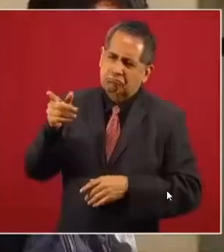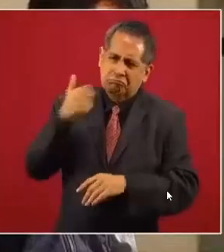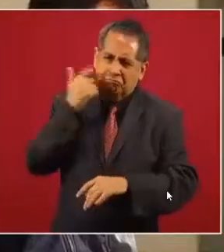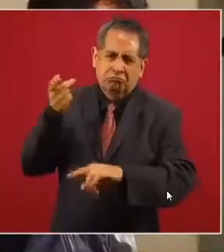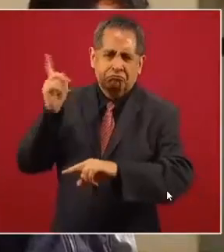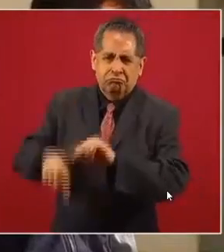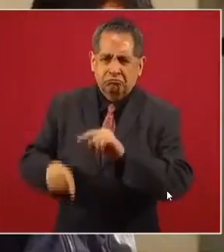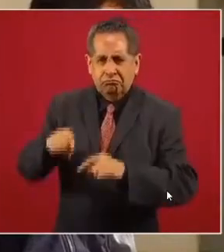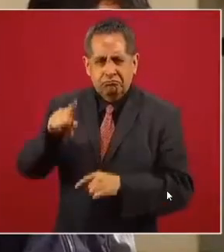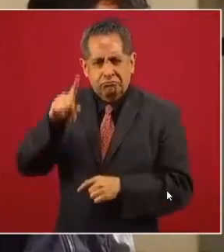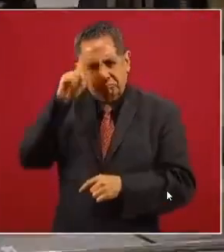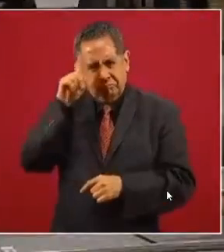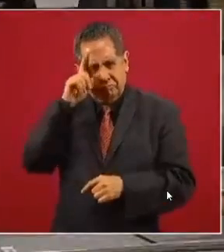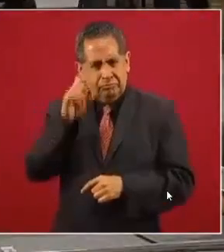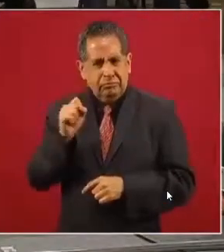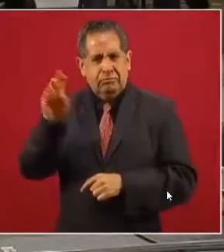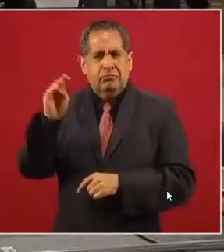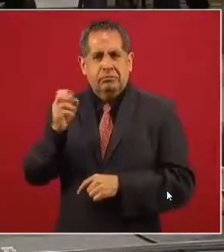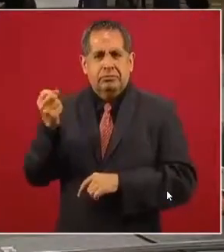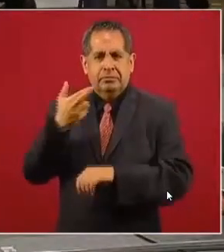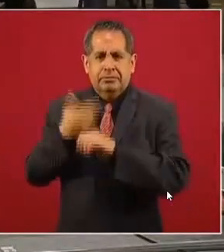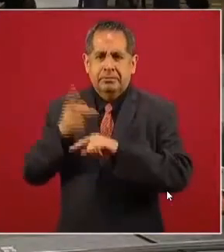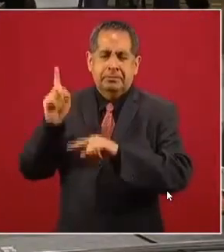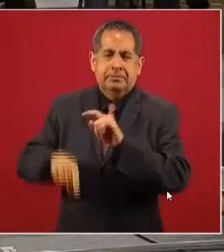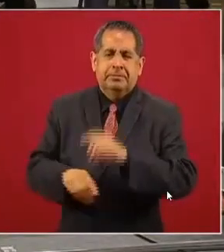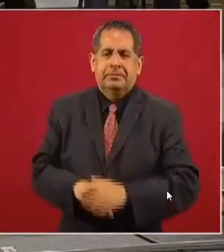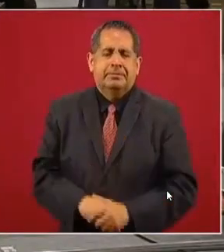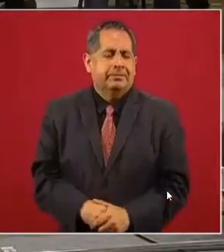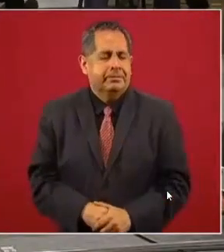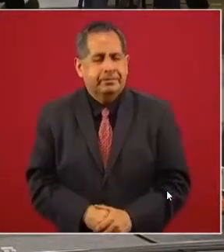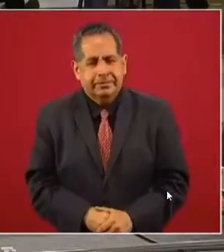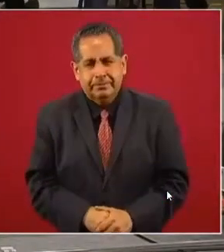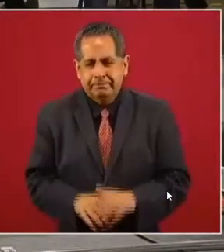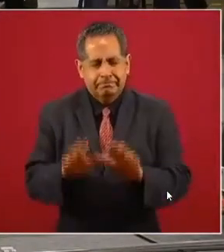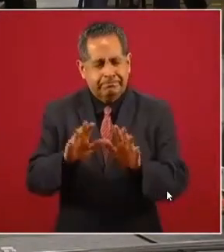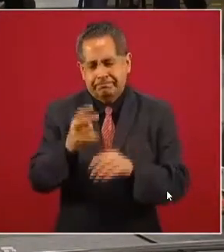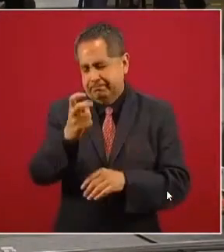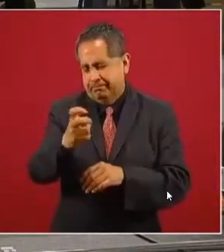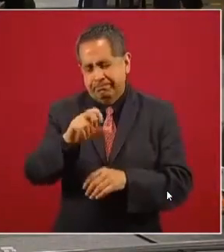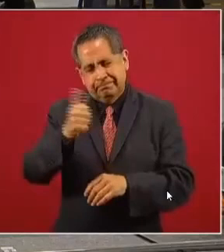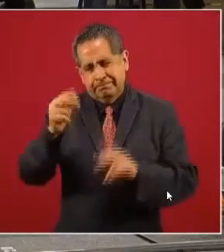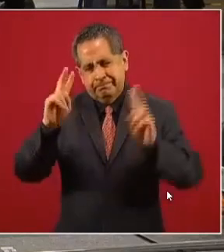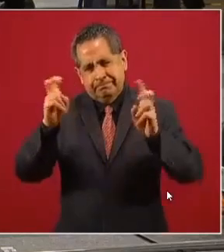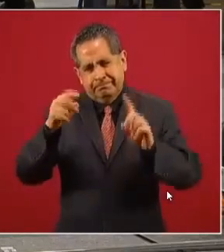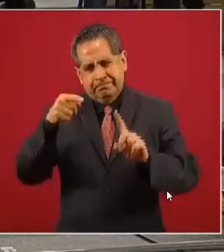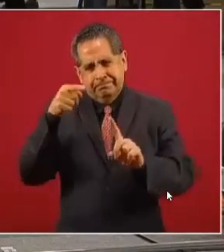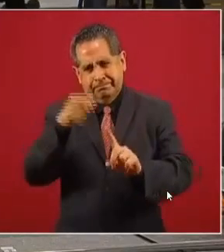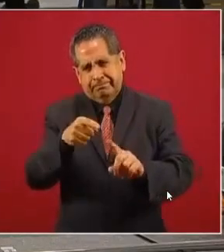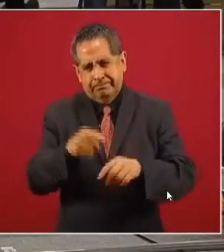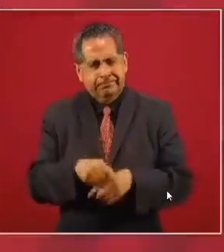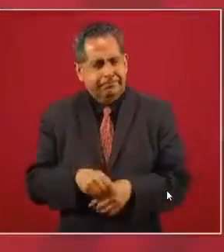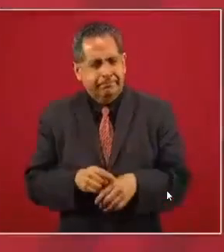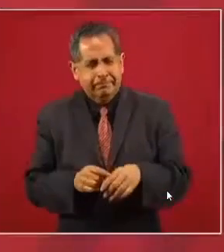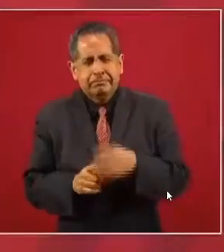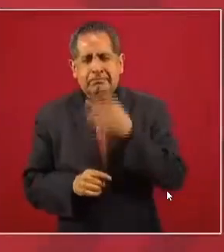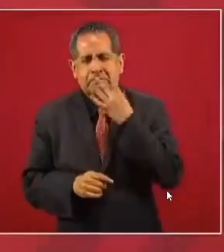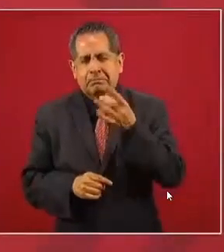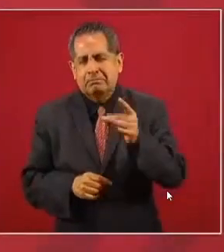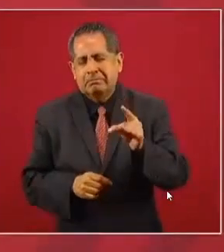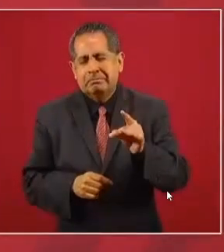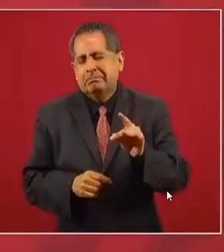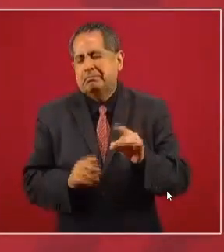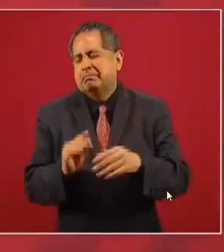renuncia del subsecretario. Bueno, eso es otro tema, así de pasada, nada más